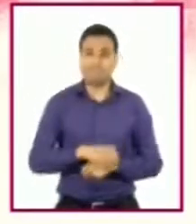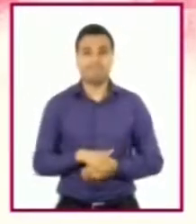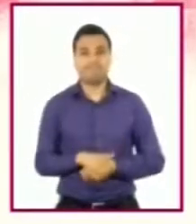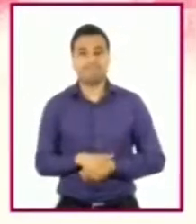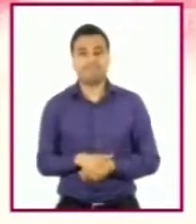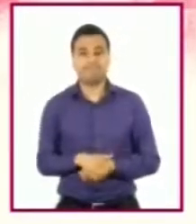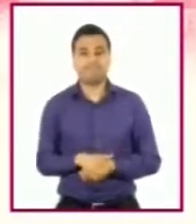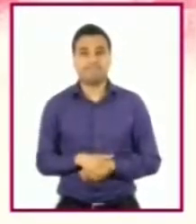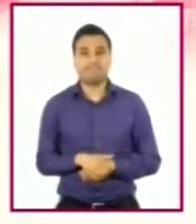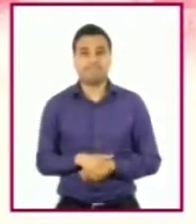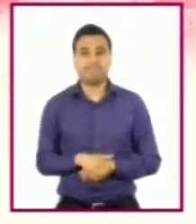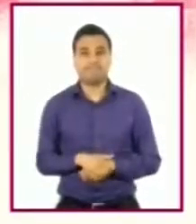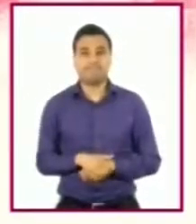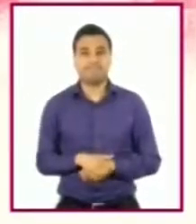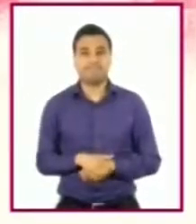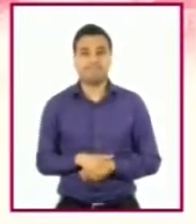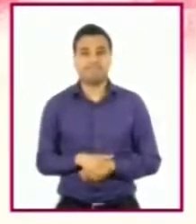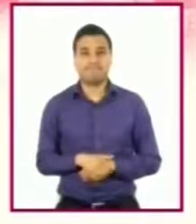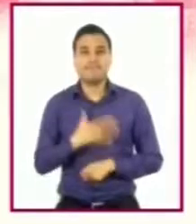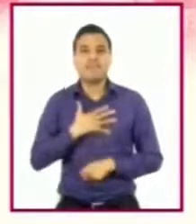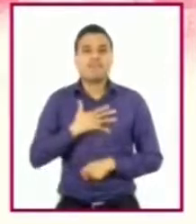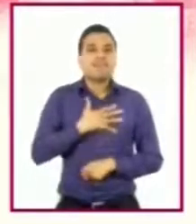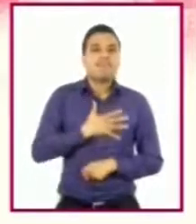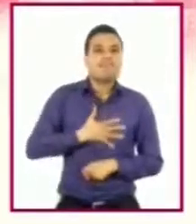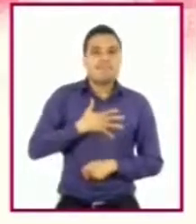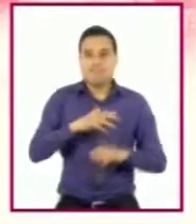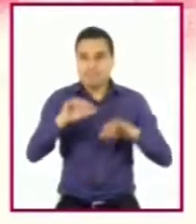Observar los cambios en un experimento.